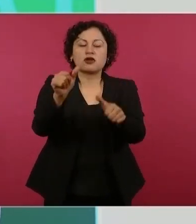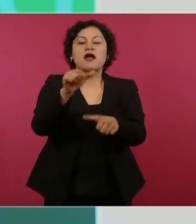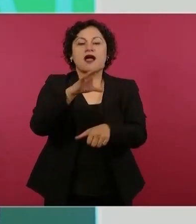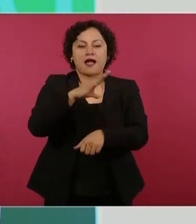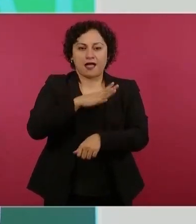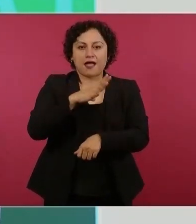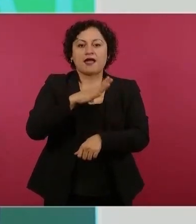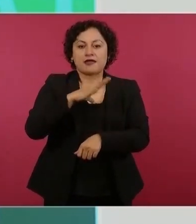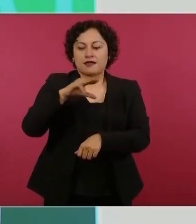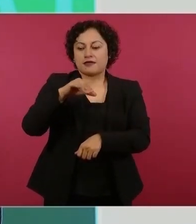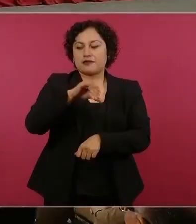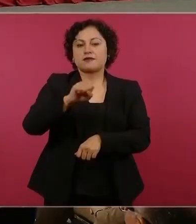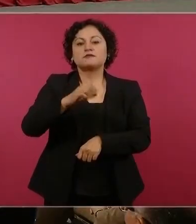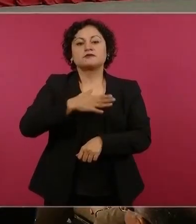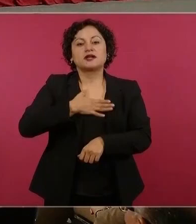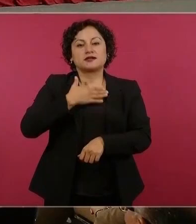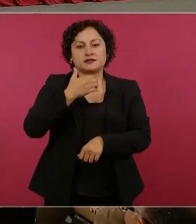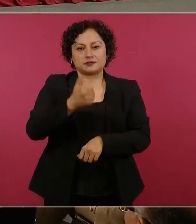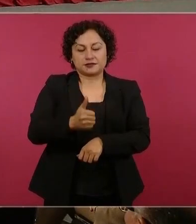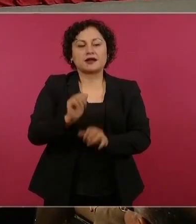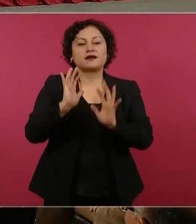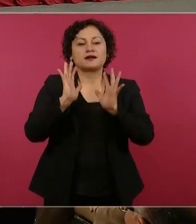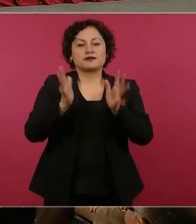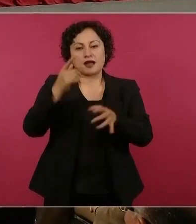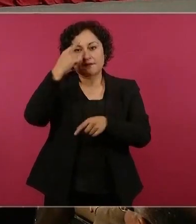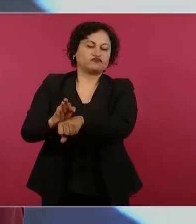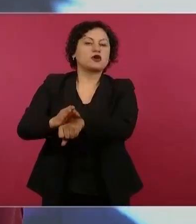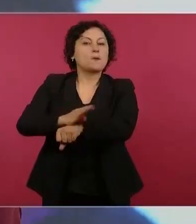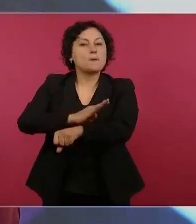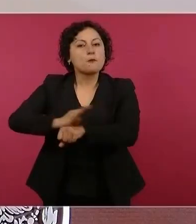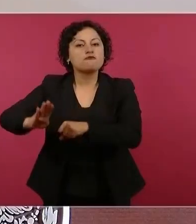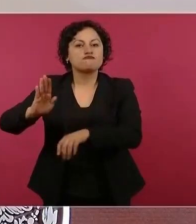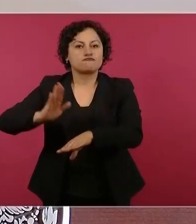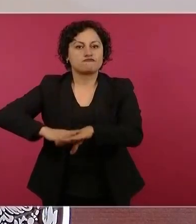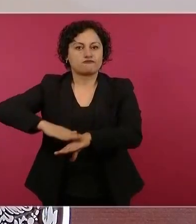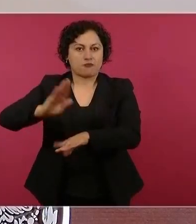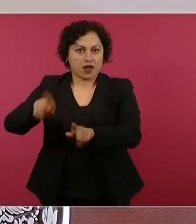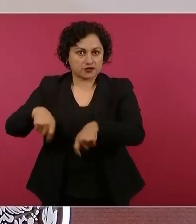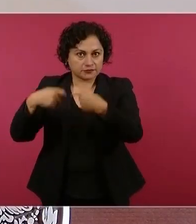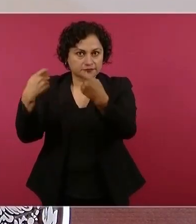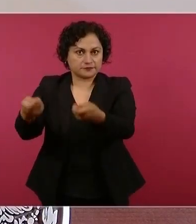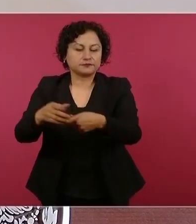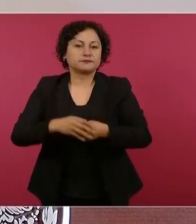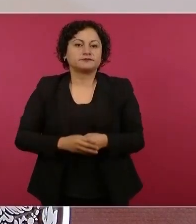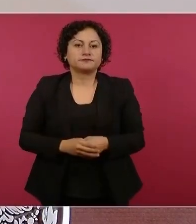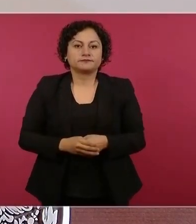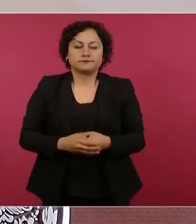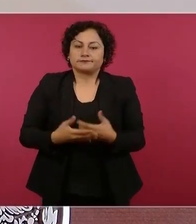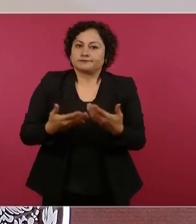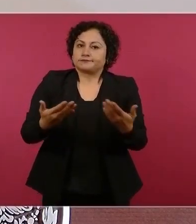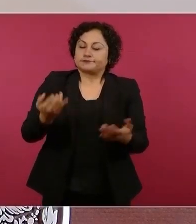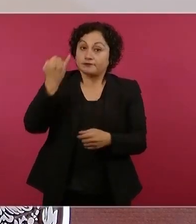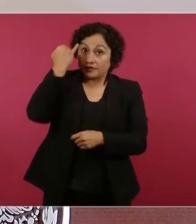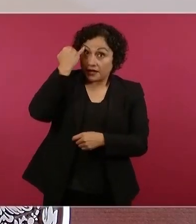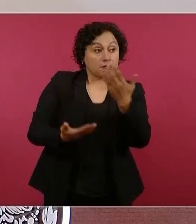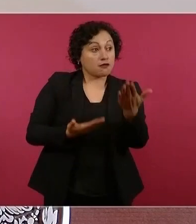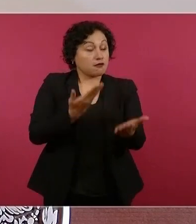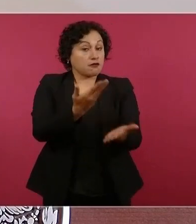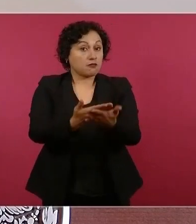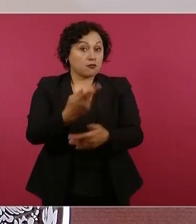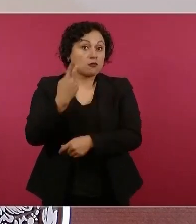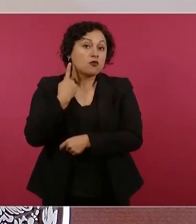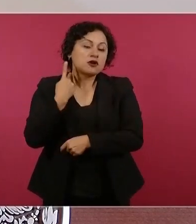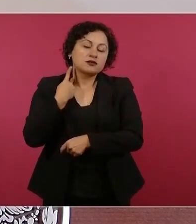existe y es este IMSS para los que no tienen IMSS. Muchas gracias. Más que una política pública, IMSS, bienestar,